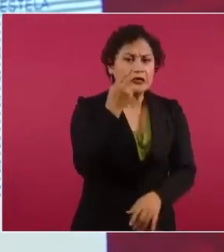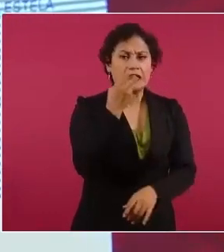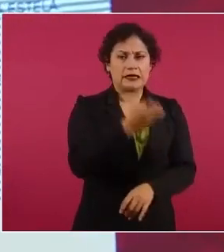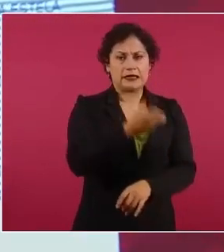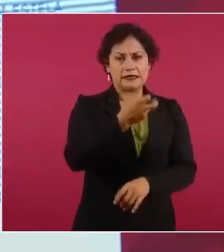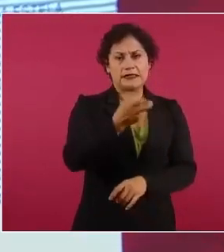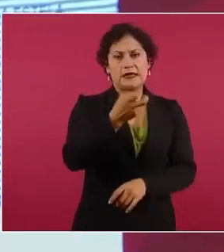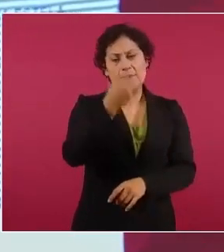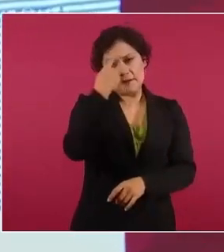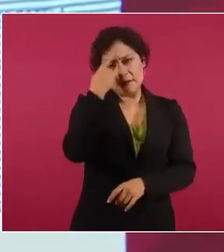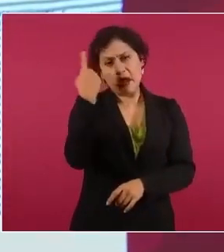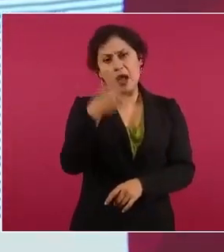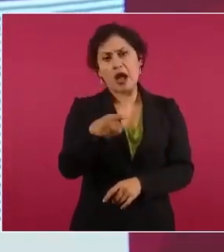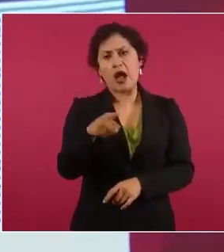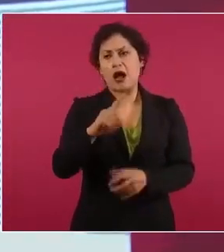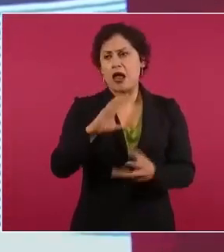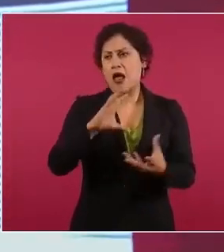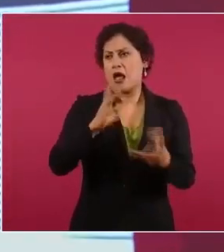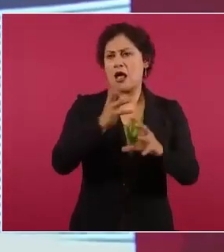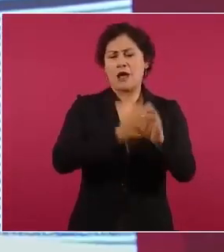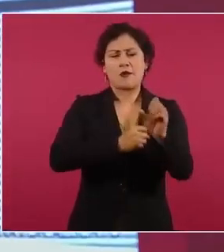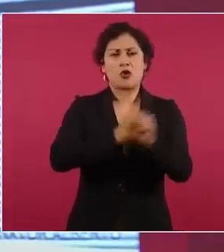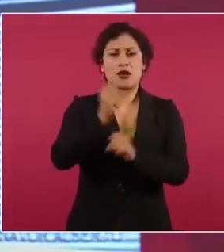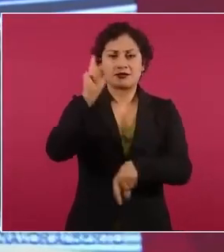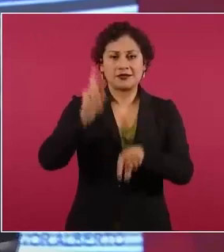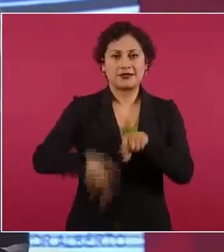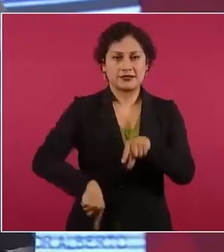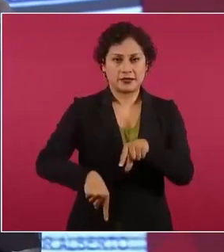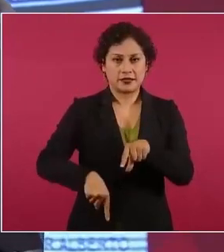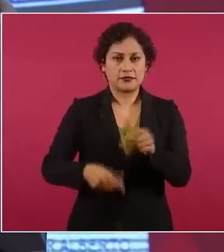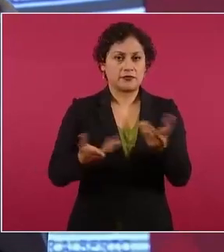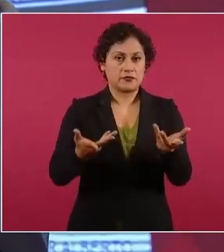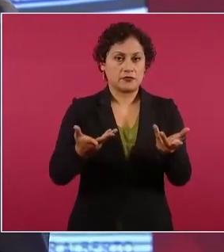a partir de que la paz es fruto de la justicia